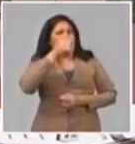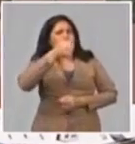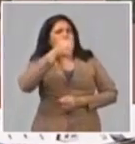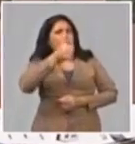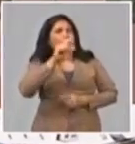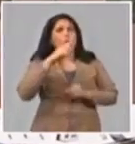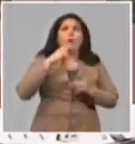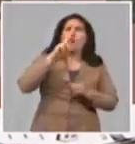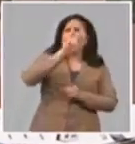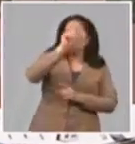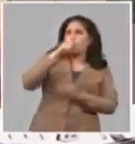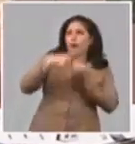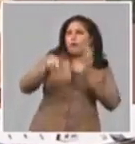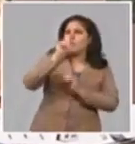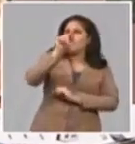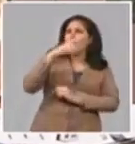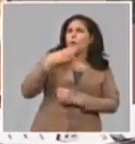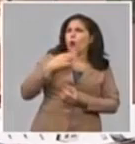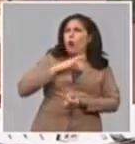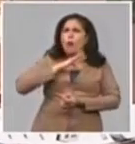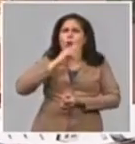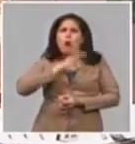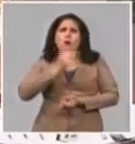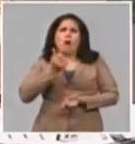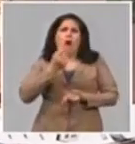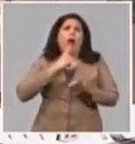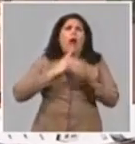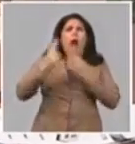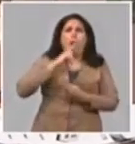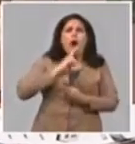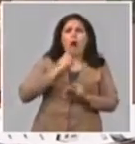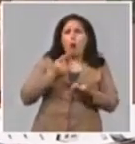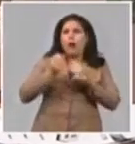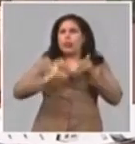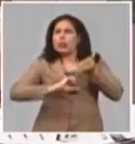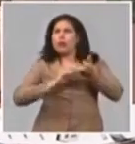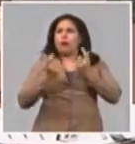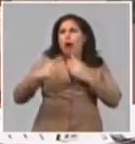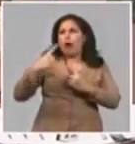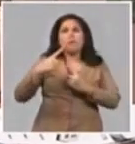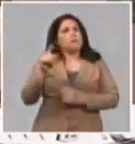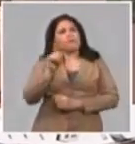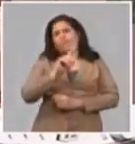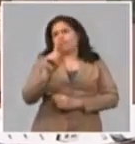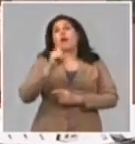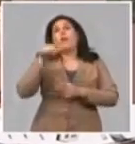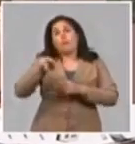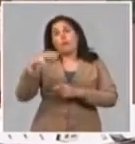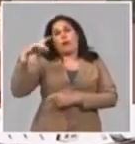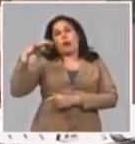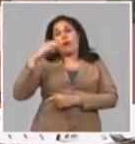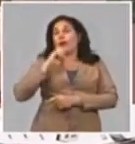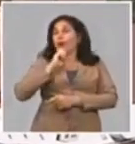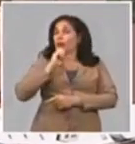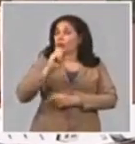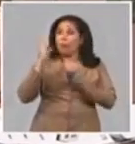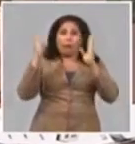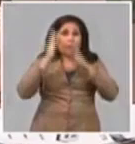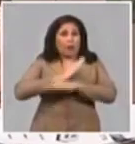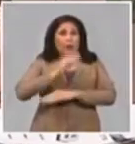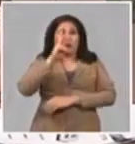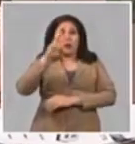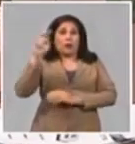de las provincias. Y tenemos en Pinar del Río lo más complicado en la cabecera de Pinar del Río